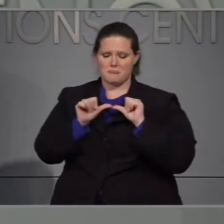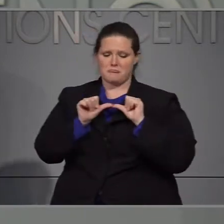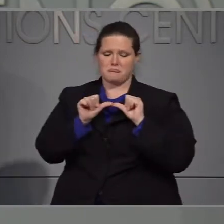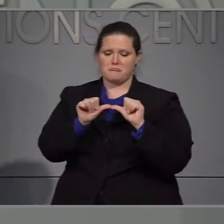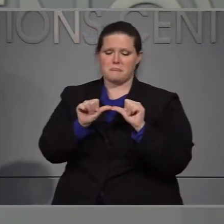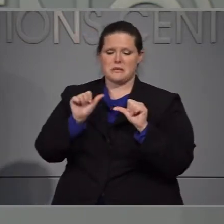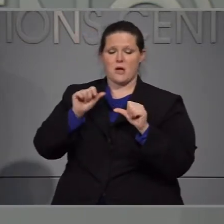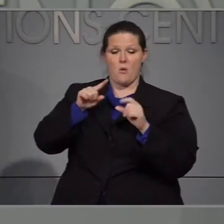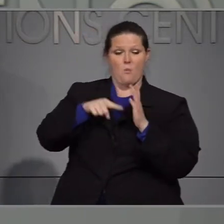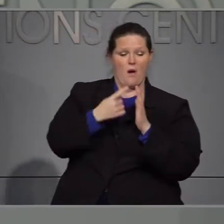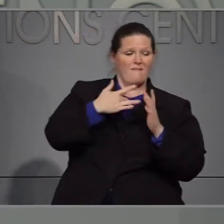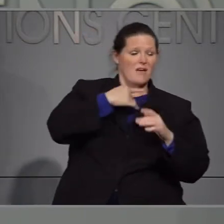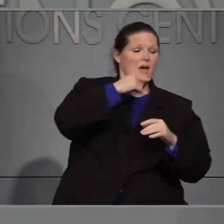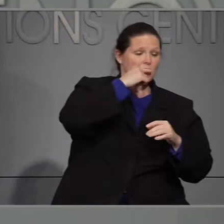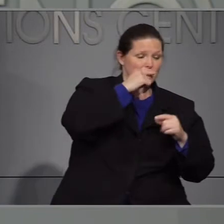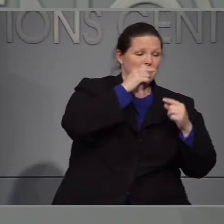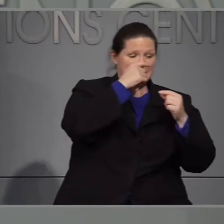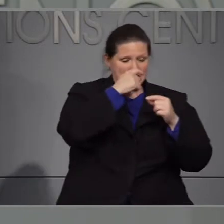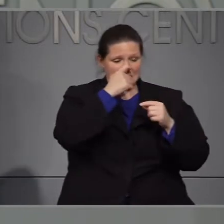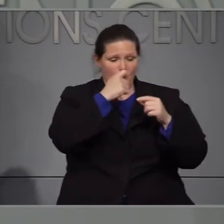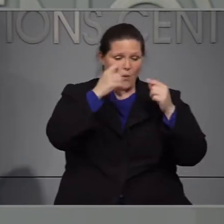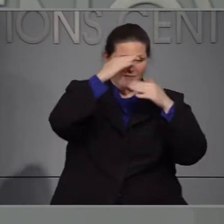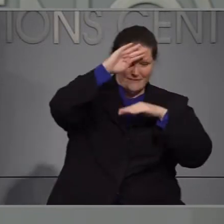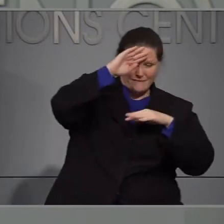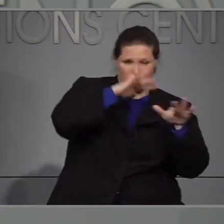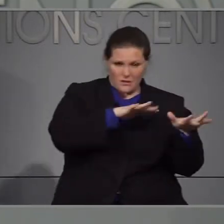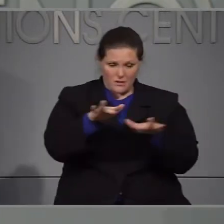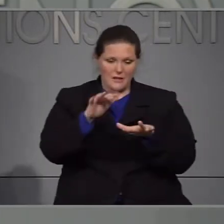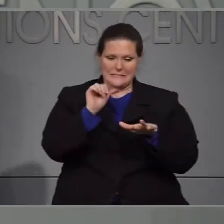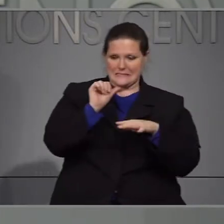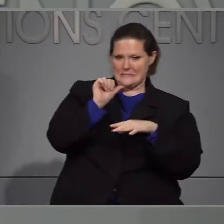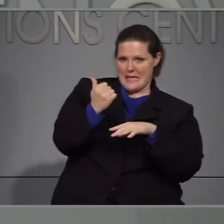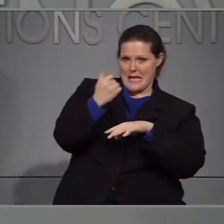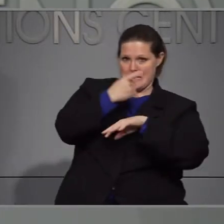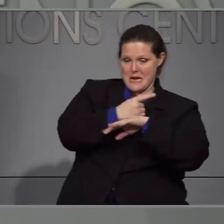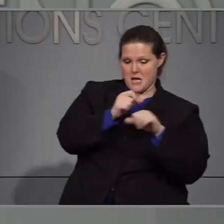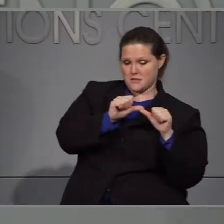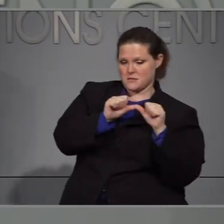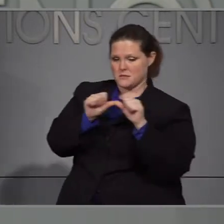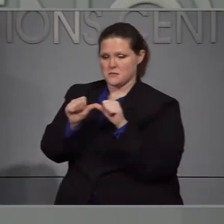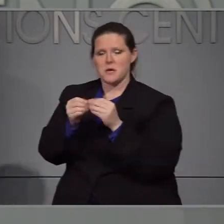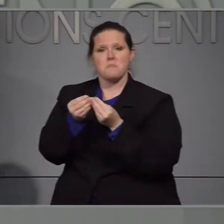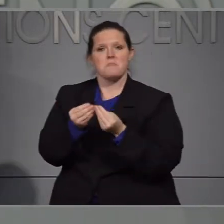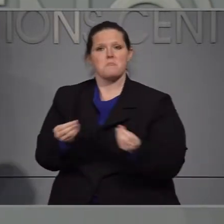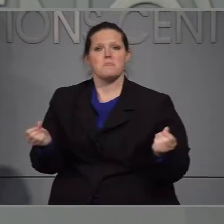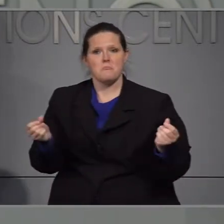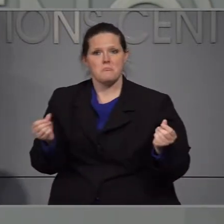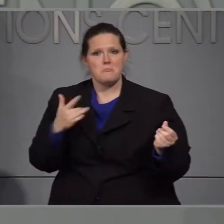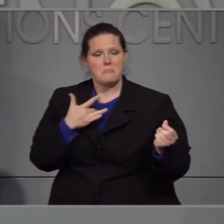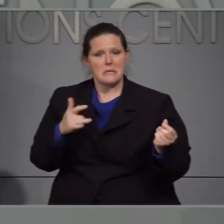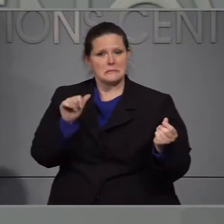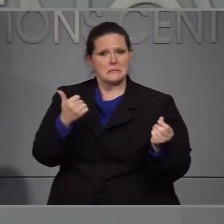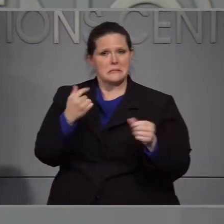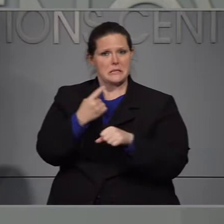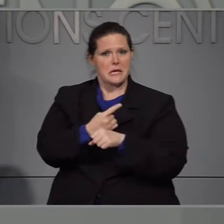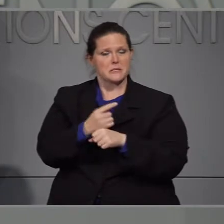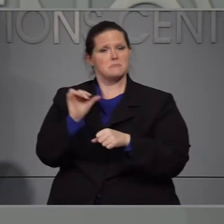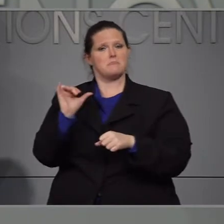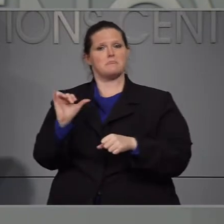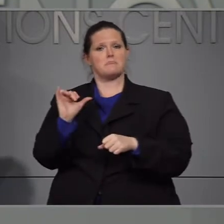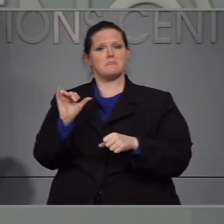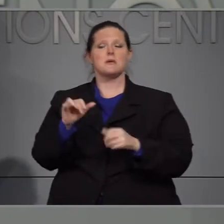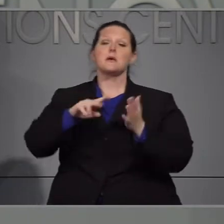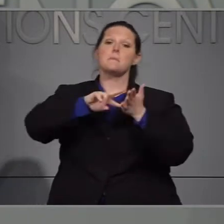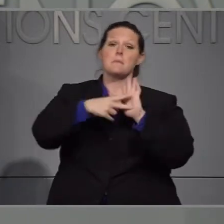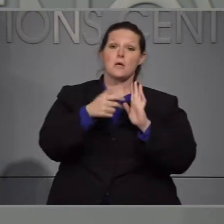de diez días después de iniciar los síntomas. Así que una persona que ha tenido síntomas y tuvo una prueba positiva de COVID